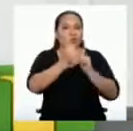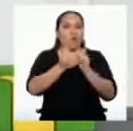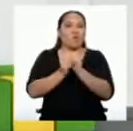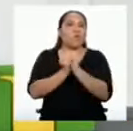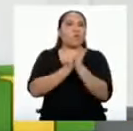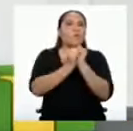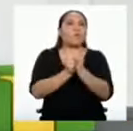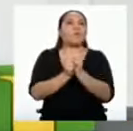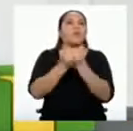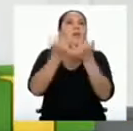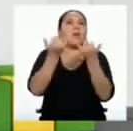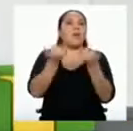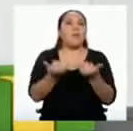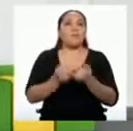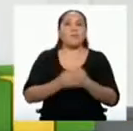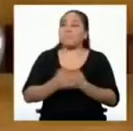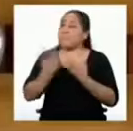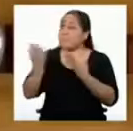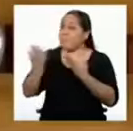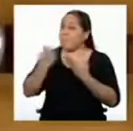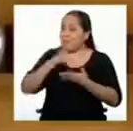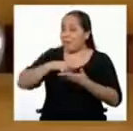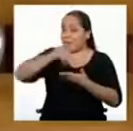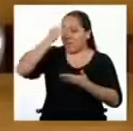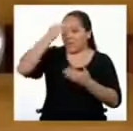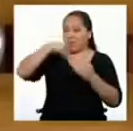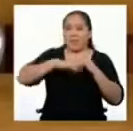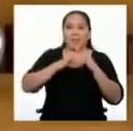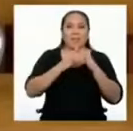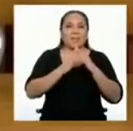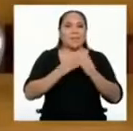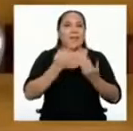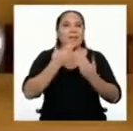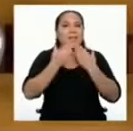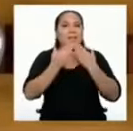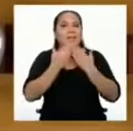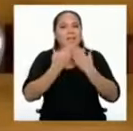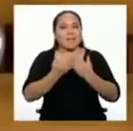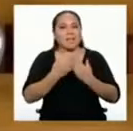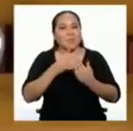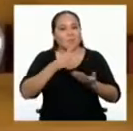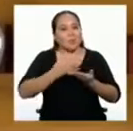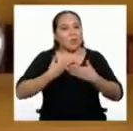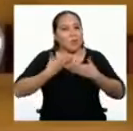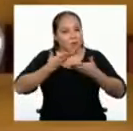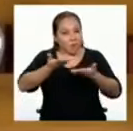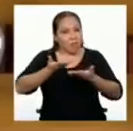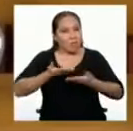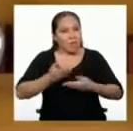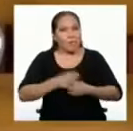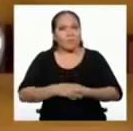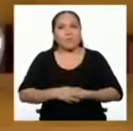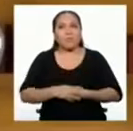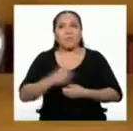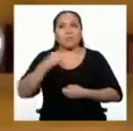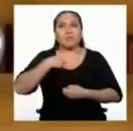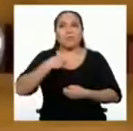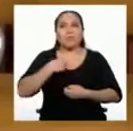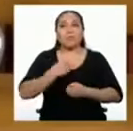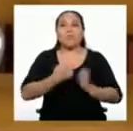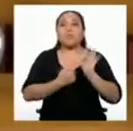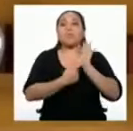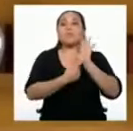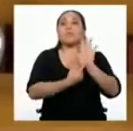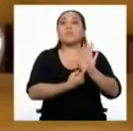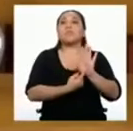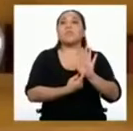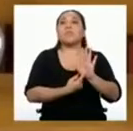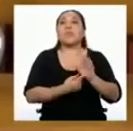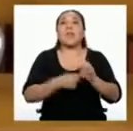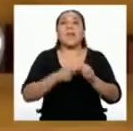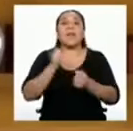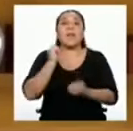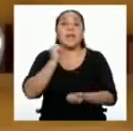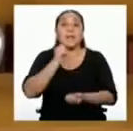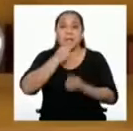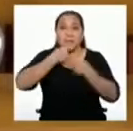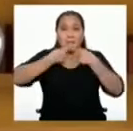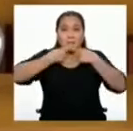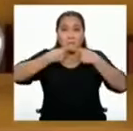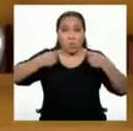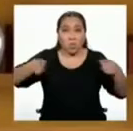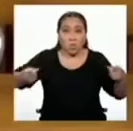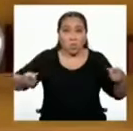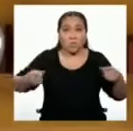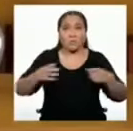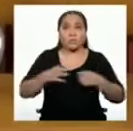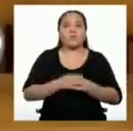hoy. Bienvenido a Aprendo en Casa. Gracias por invitarme. El video que quiero mostrarles para recordar el anuncio de las medidas adoptadas